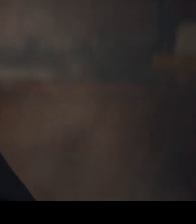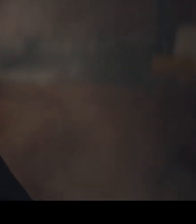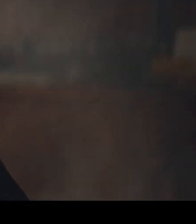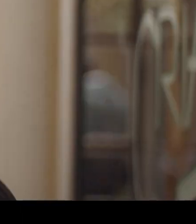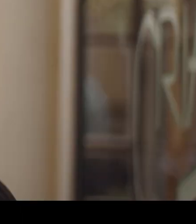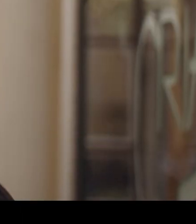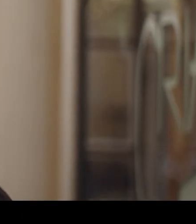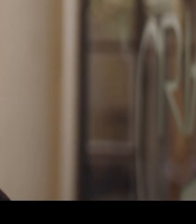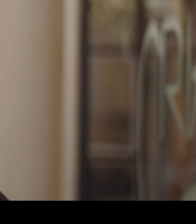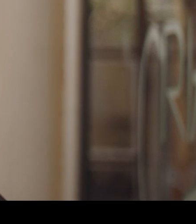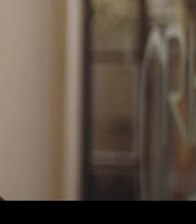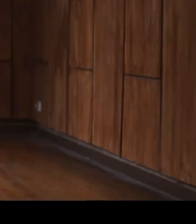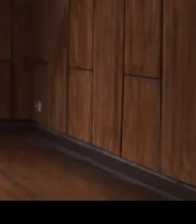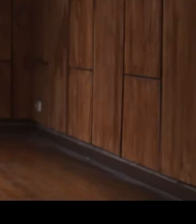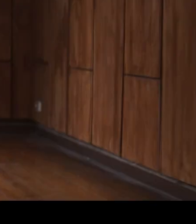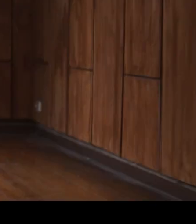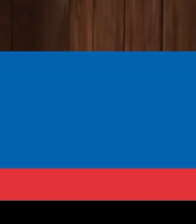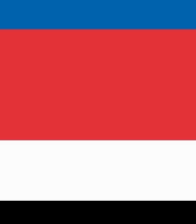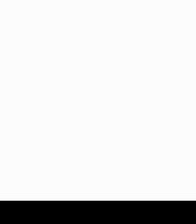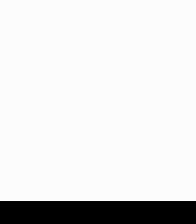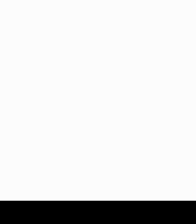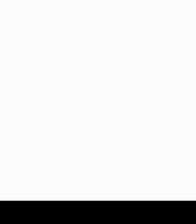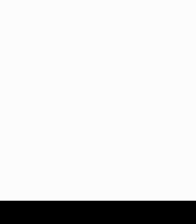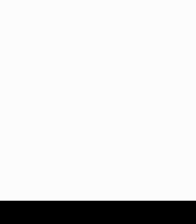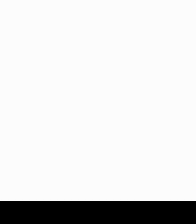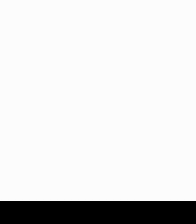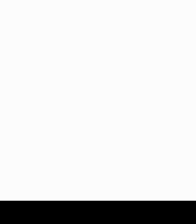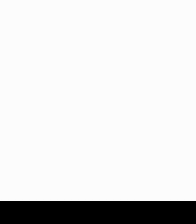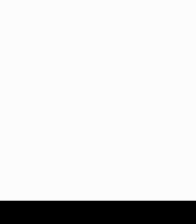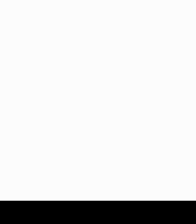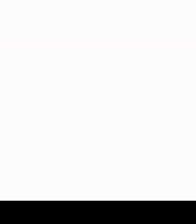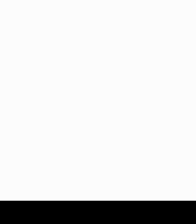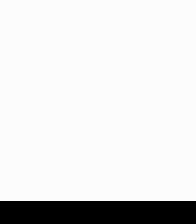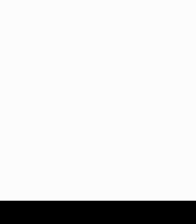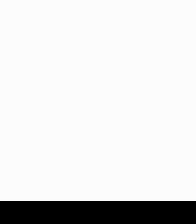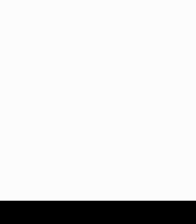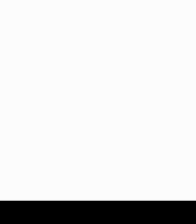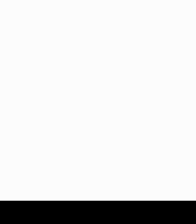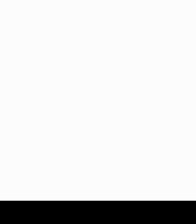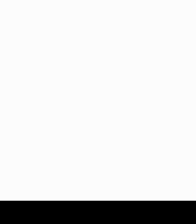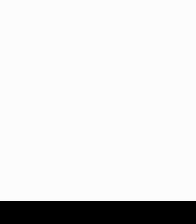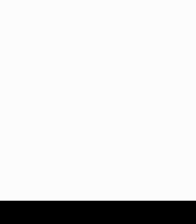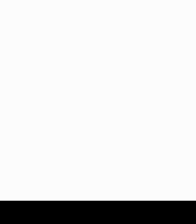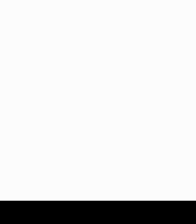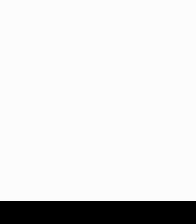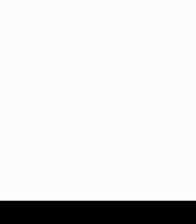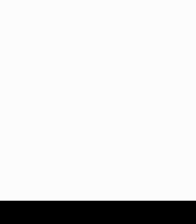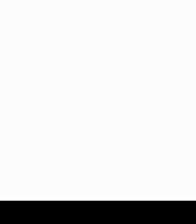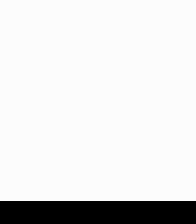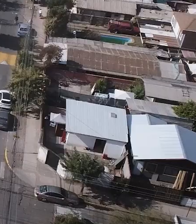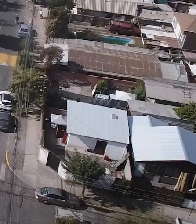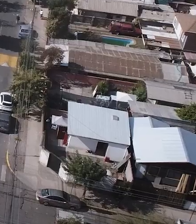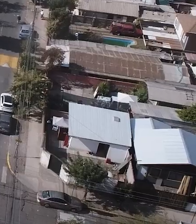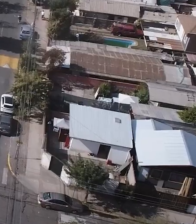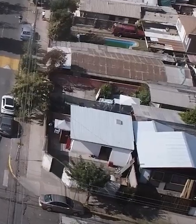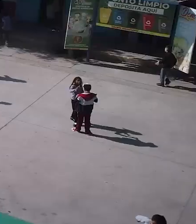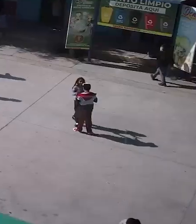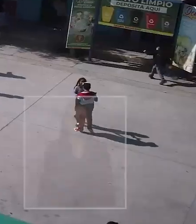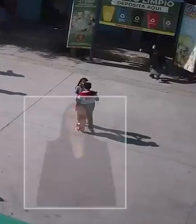cuídense. Previene el VIH y usa condón. Ministerio de Salud. Gobierno de Chile. Presentes por un mejor futuro.